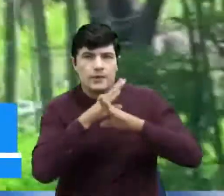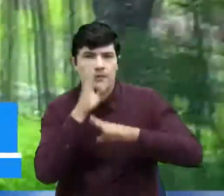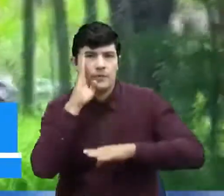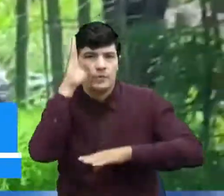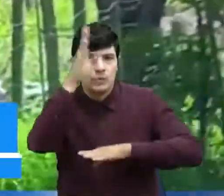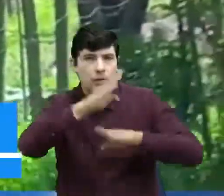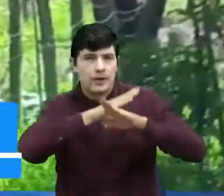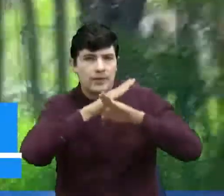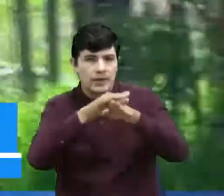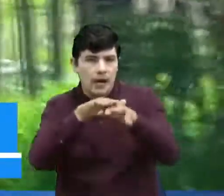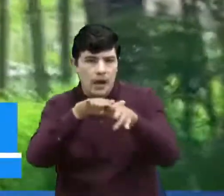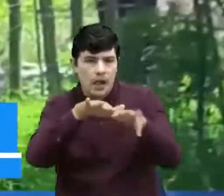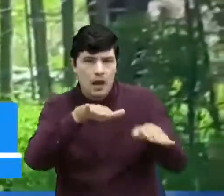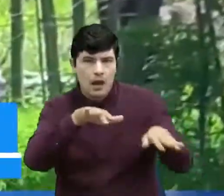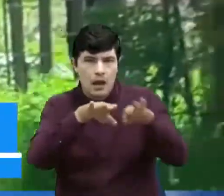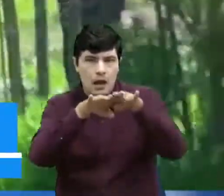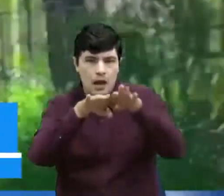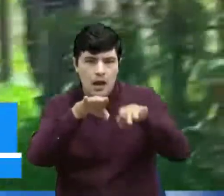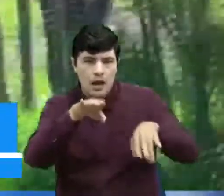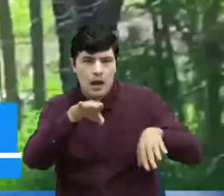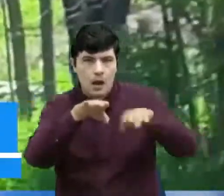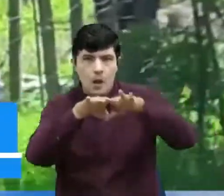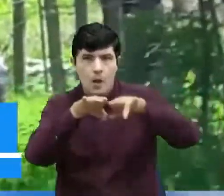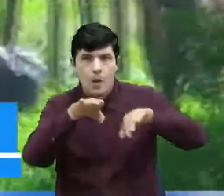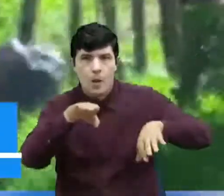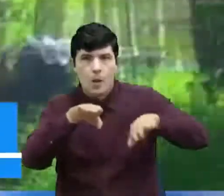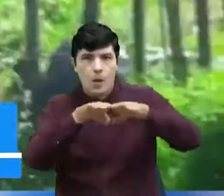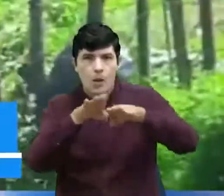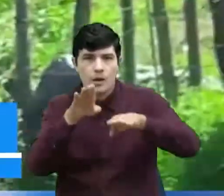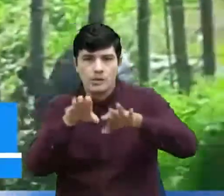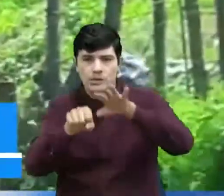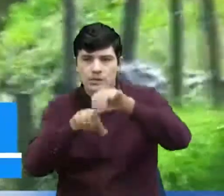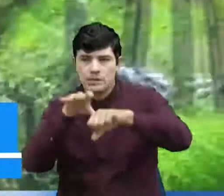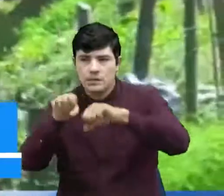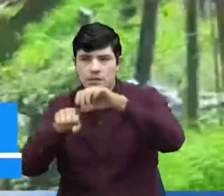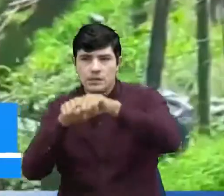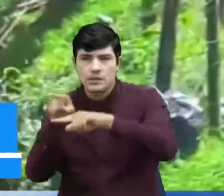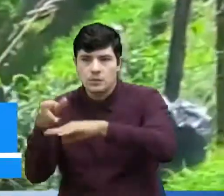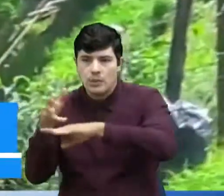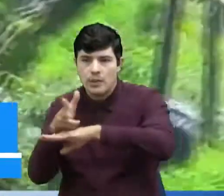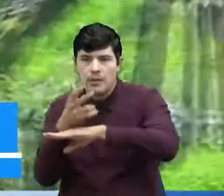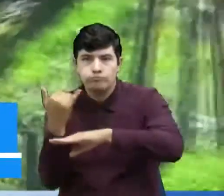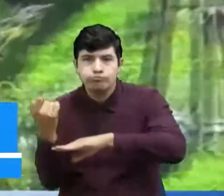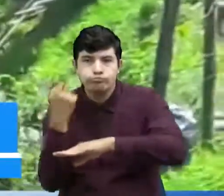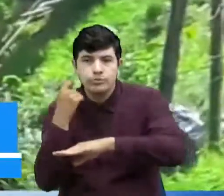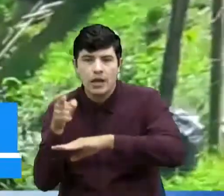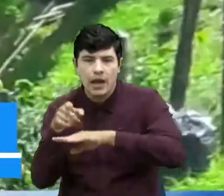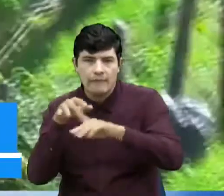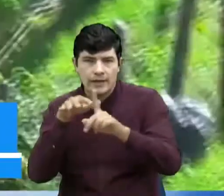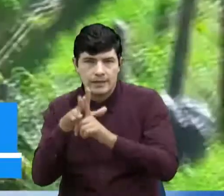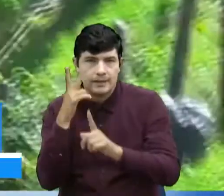para evitar futuras emergencias como esta que ocurrió recientemente.